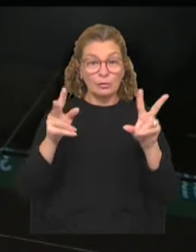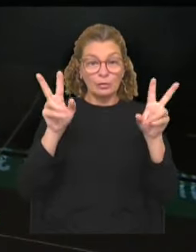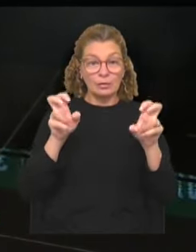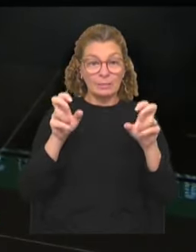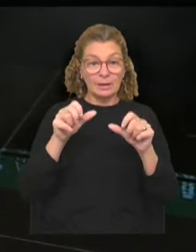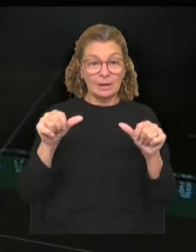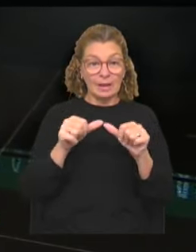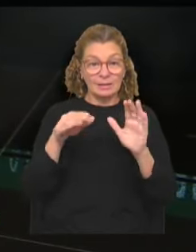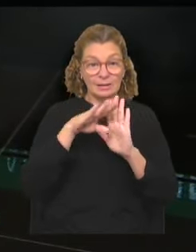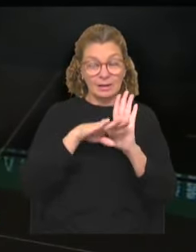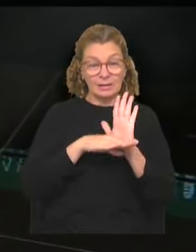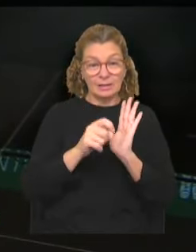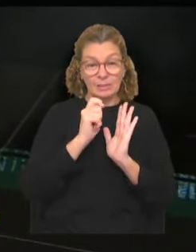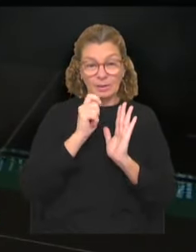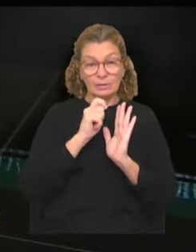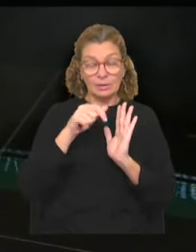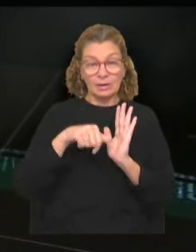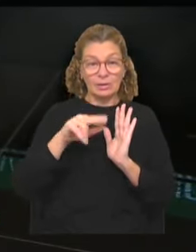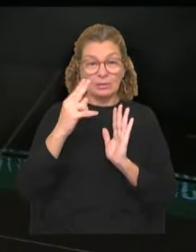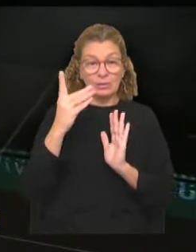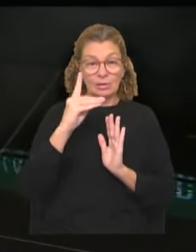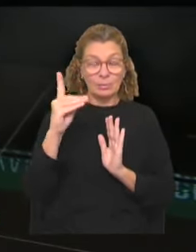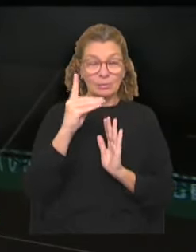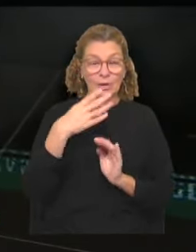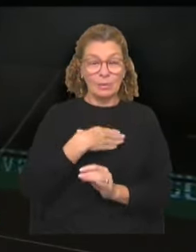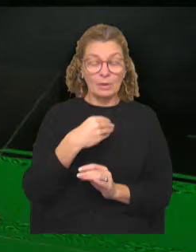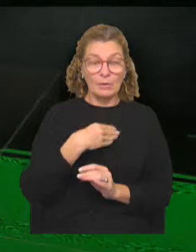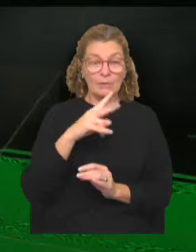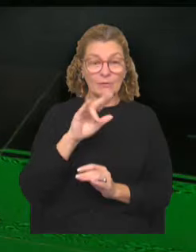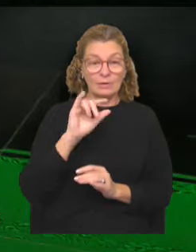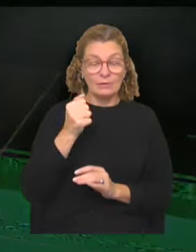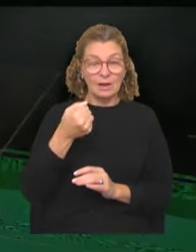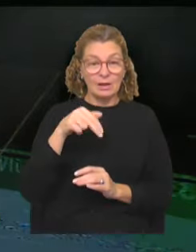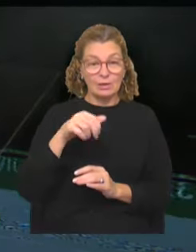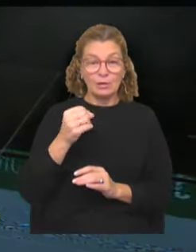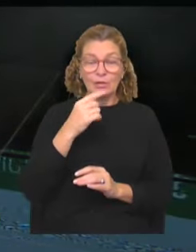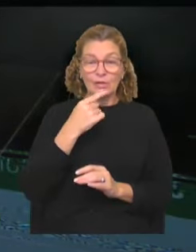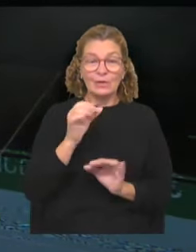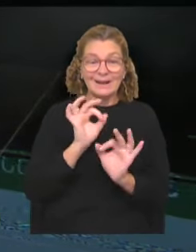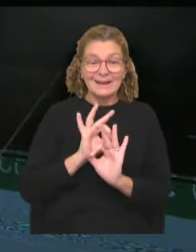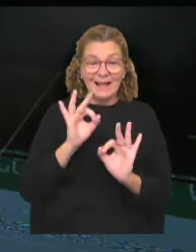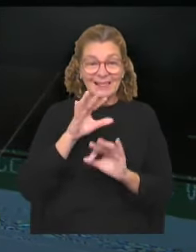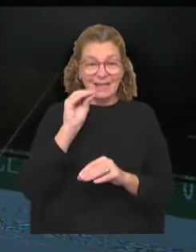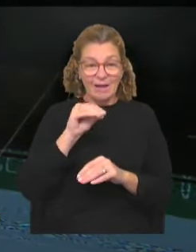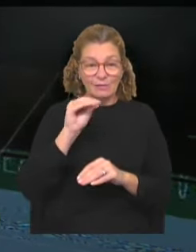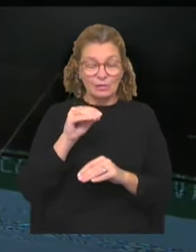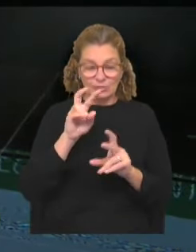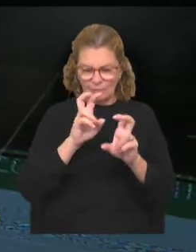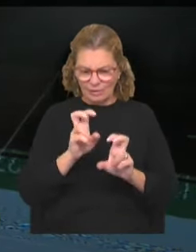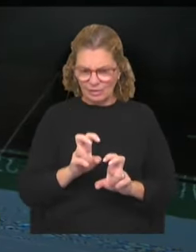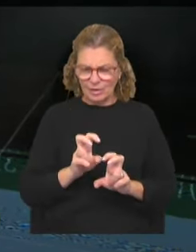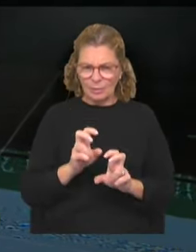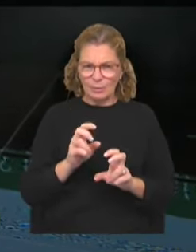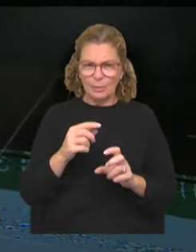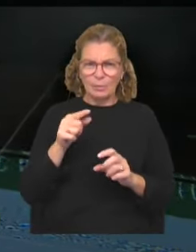hacen a la agenda periodística nacional. El diputado Blanco Álvaro Viviano dijo que nadie le avisó que estaba siendo investigado por